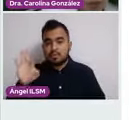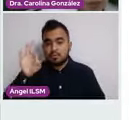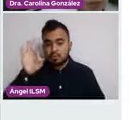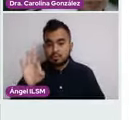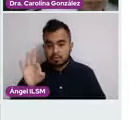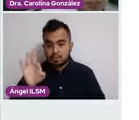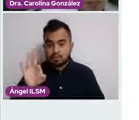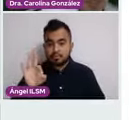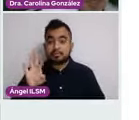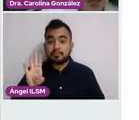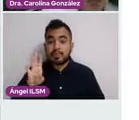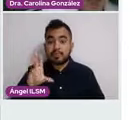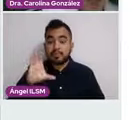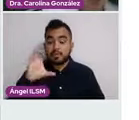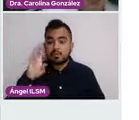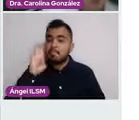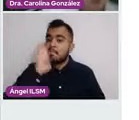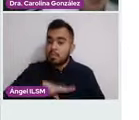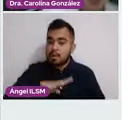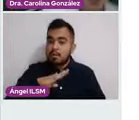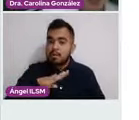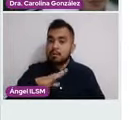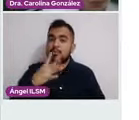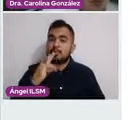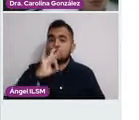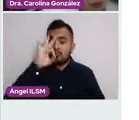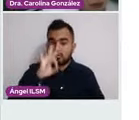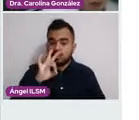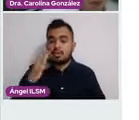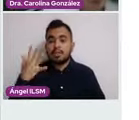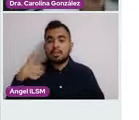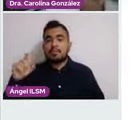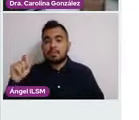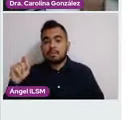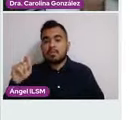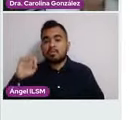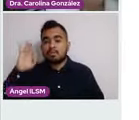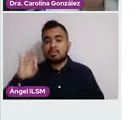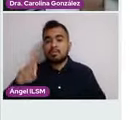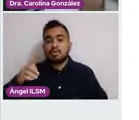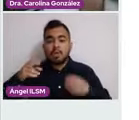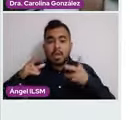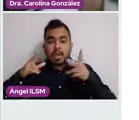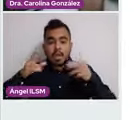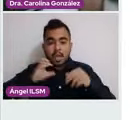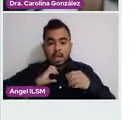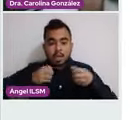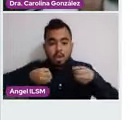% para cáncer de mama y de un 10 a un 20% para cáncer de ovario. Siguiente.